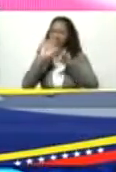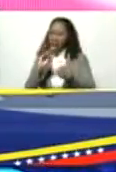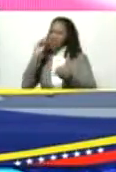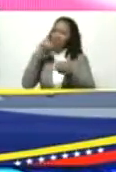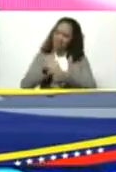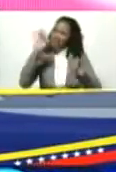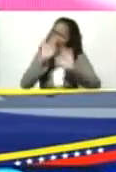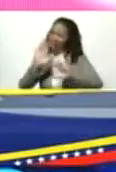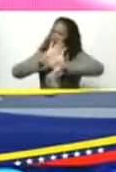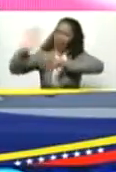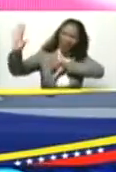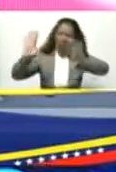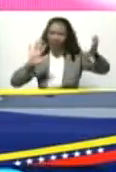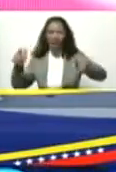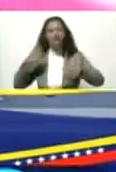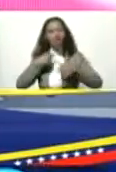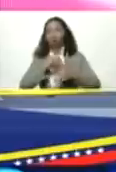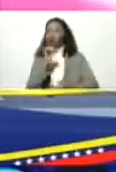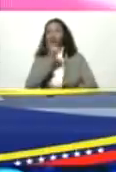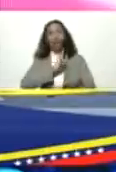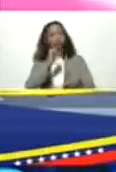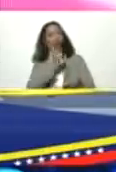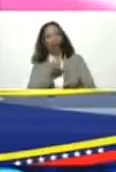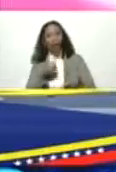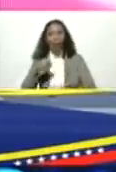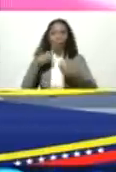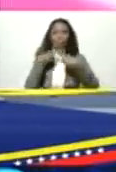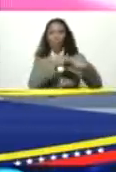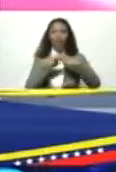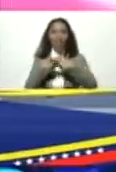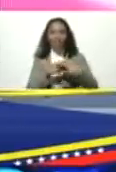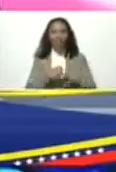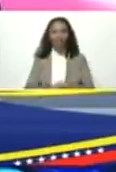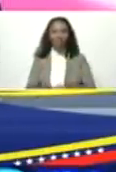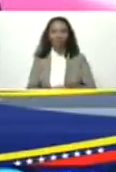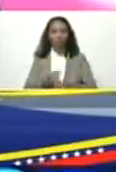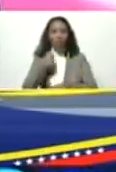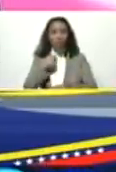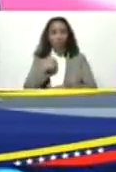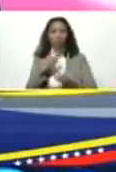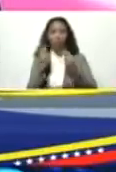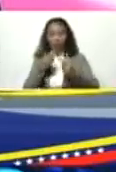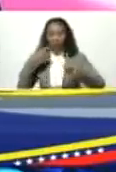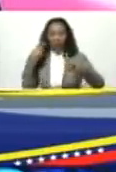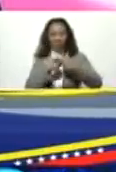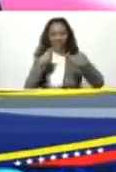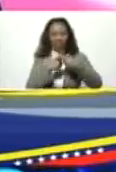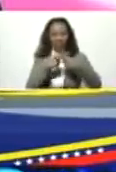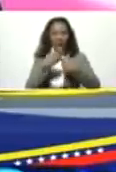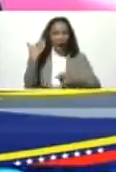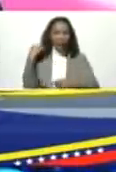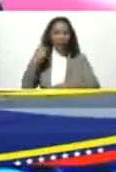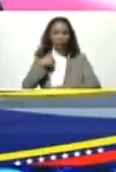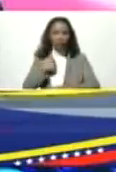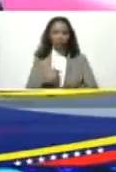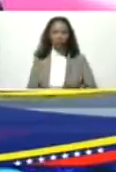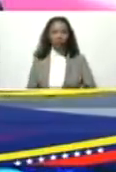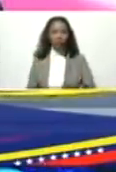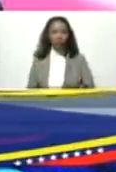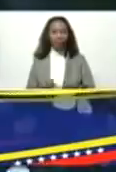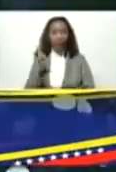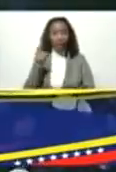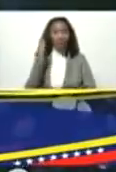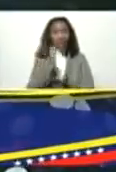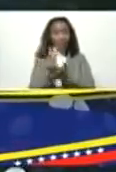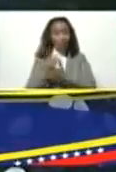meta y yo ya no aguantaba la pelea yo era muy peleón esa anécdota siempre me la